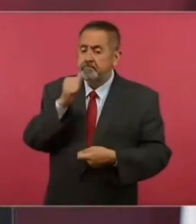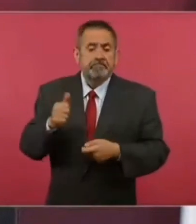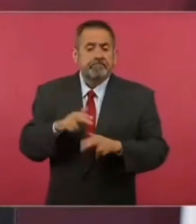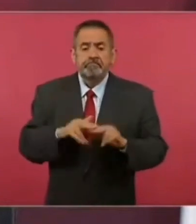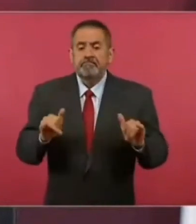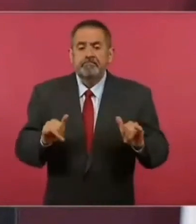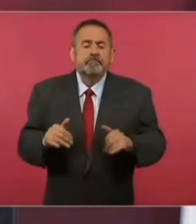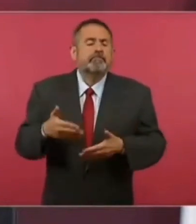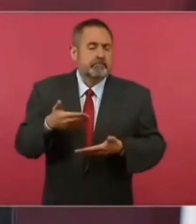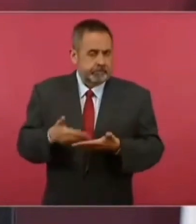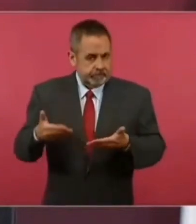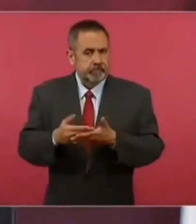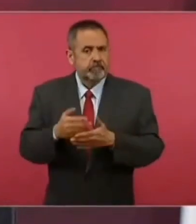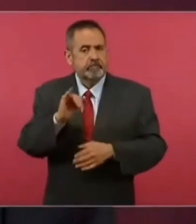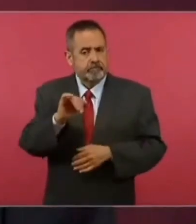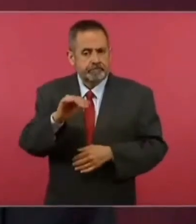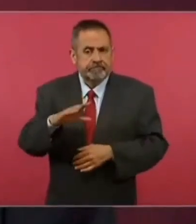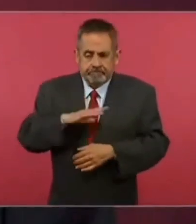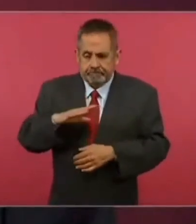ahora hay